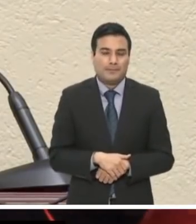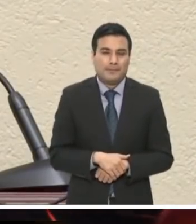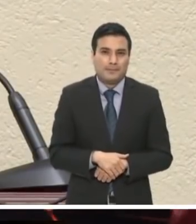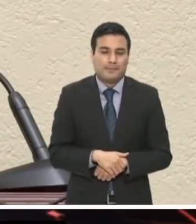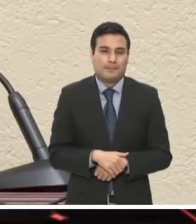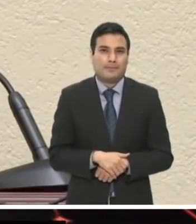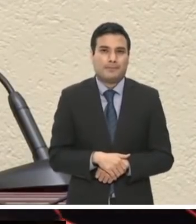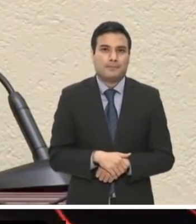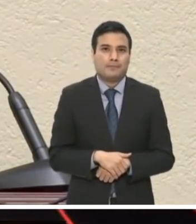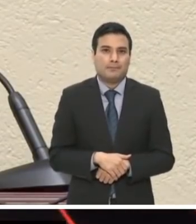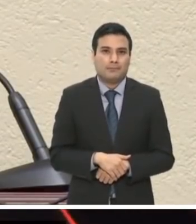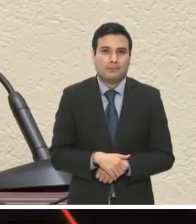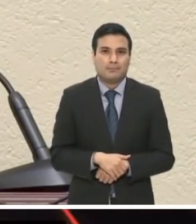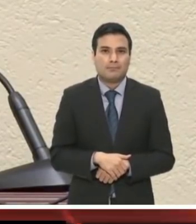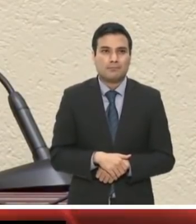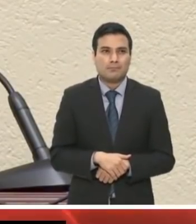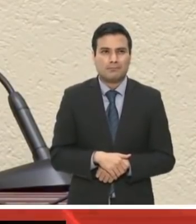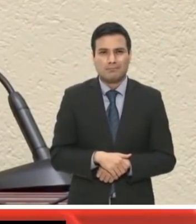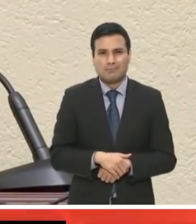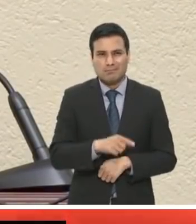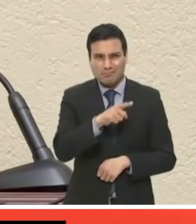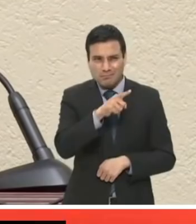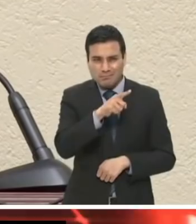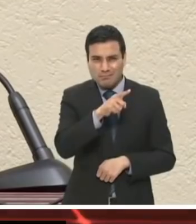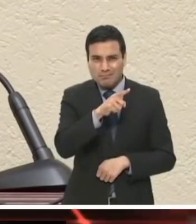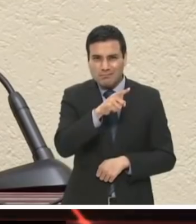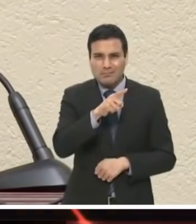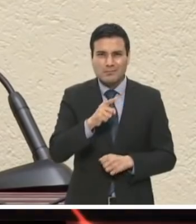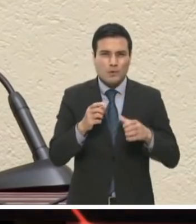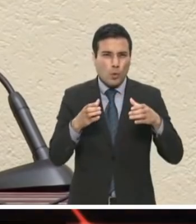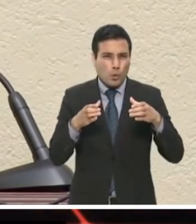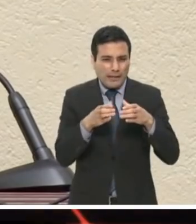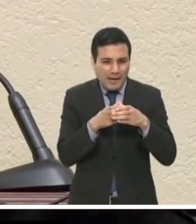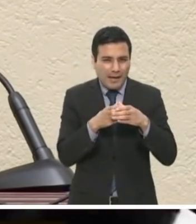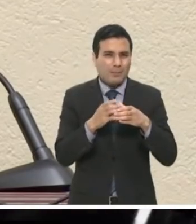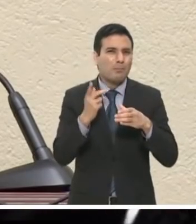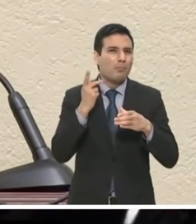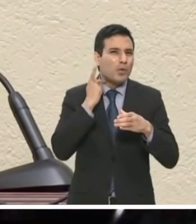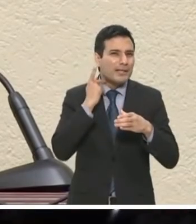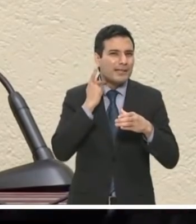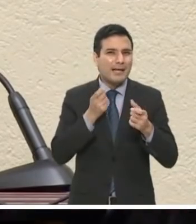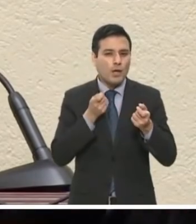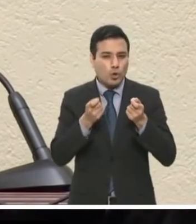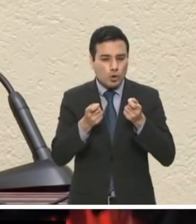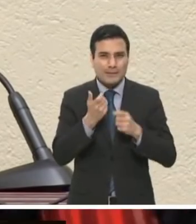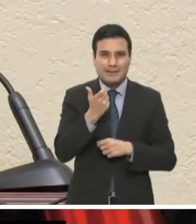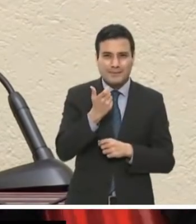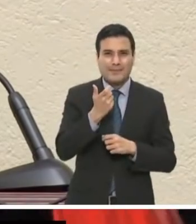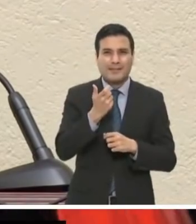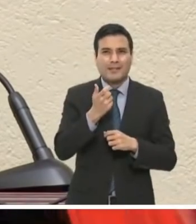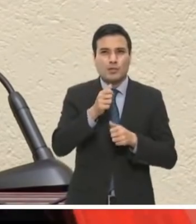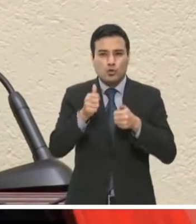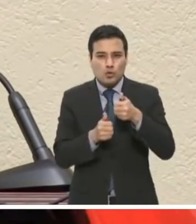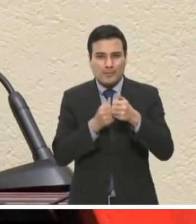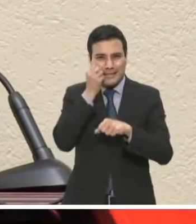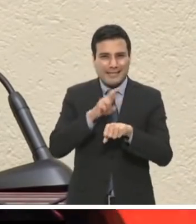Se oponen porque saben que eso se va a utilizar para las vacunas y Morena lo va a decir a los cuatro